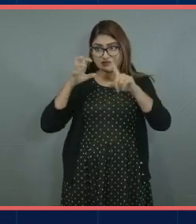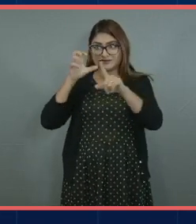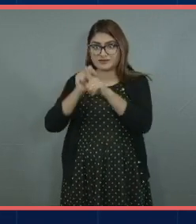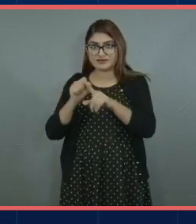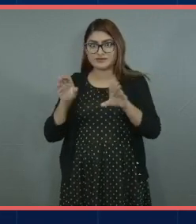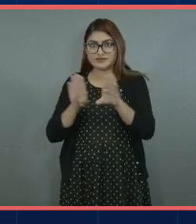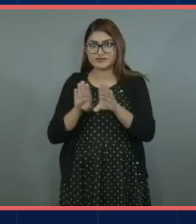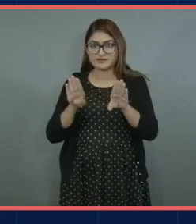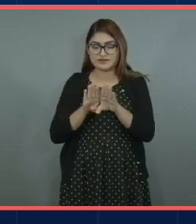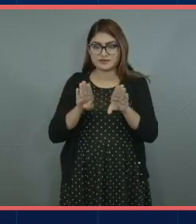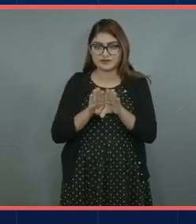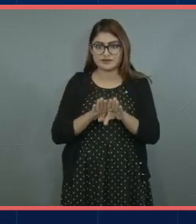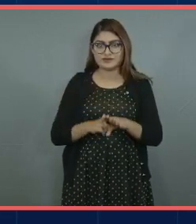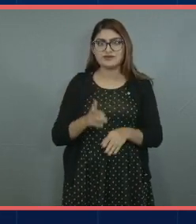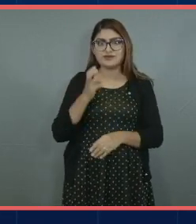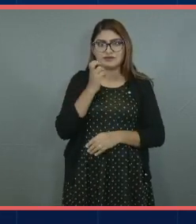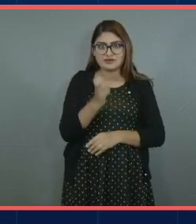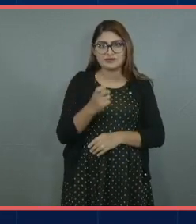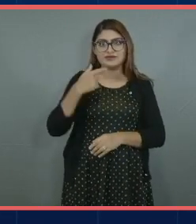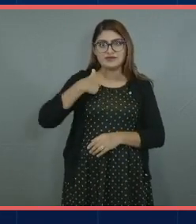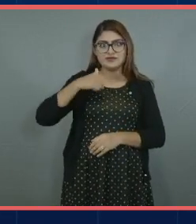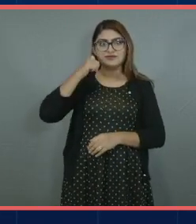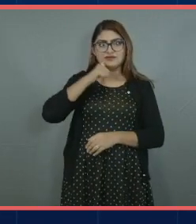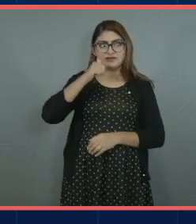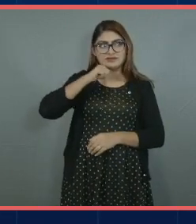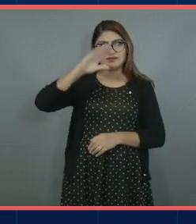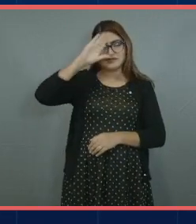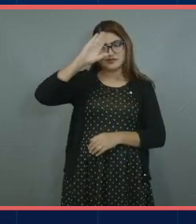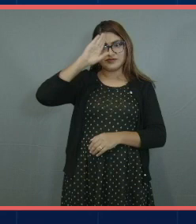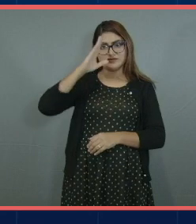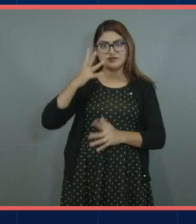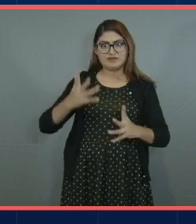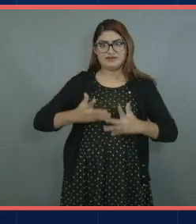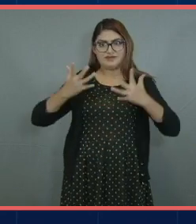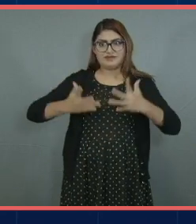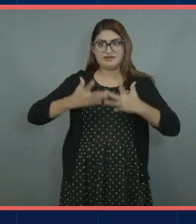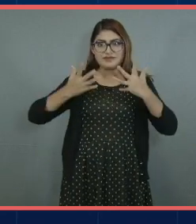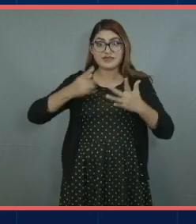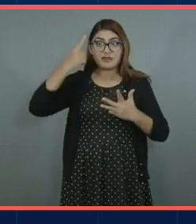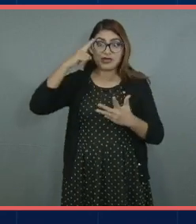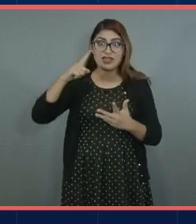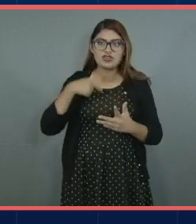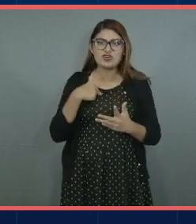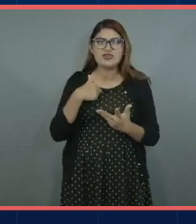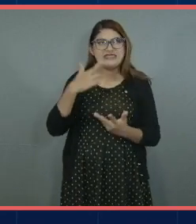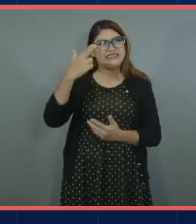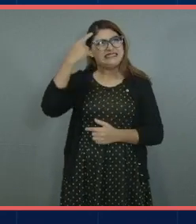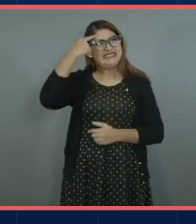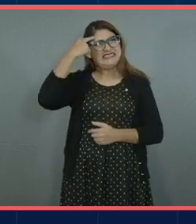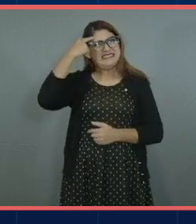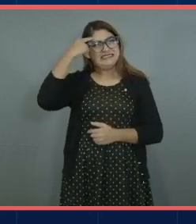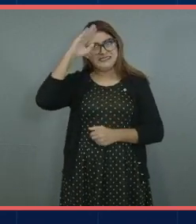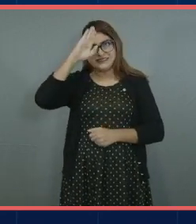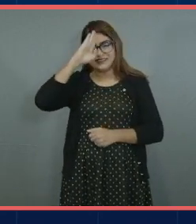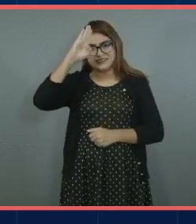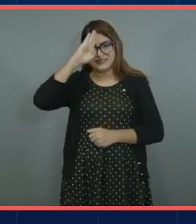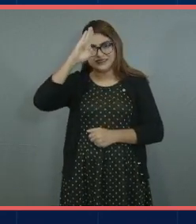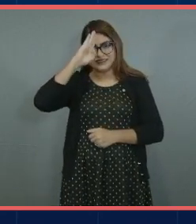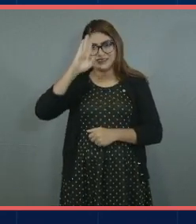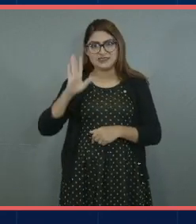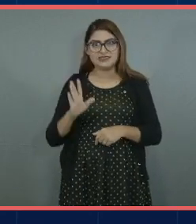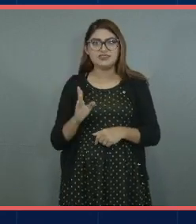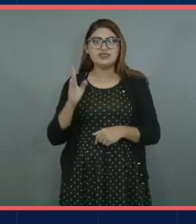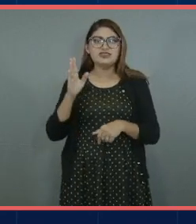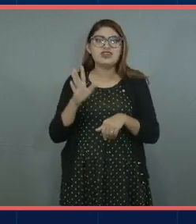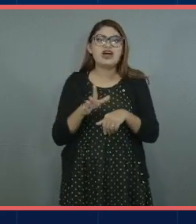es la clave para siempre echarle ganas o sea recordar qué es lo que quieres a dónde quieres llegar por quién lo estás haciendo